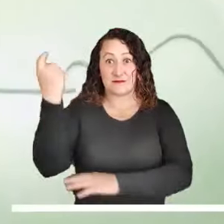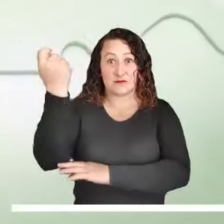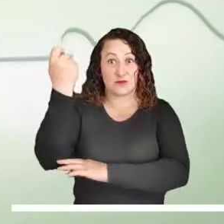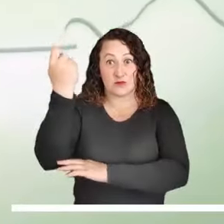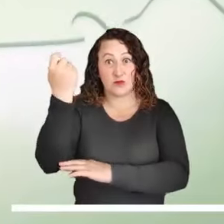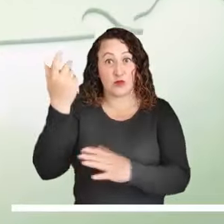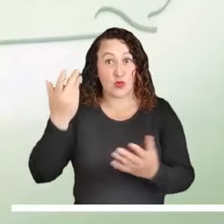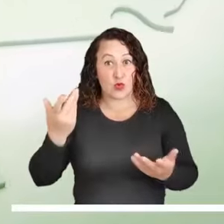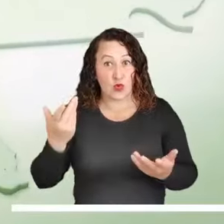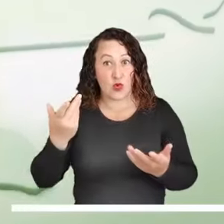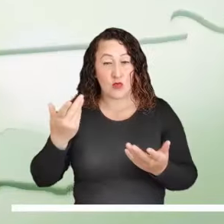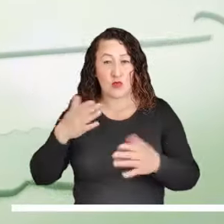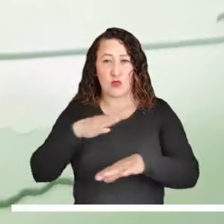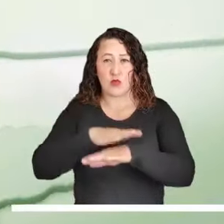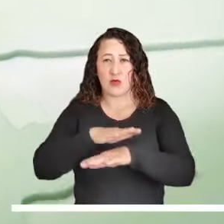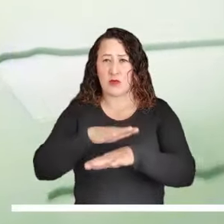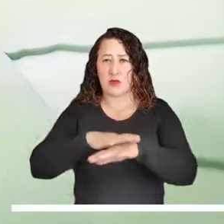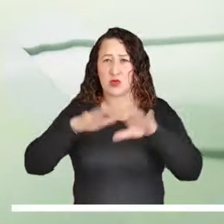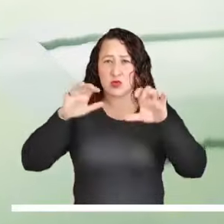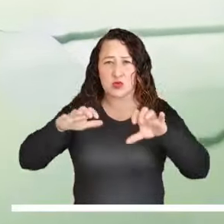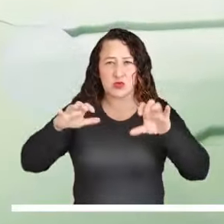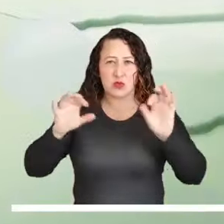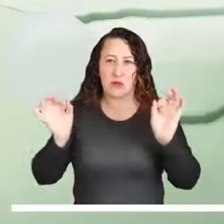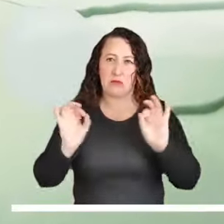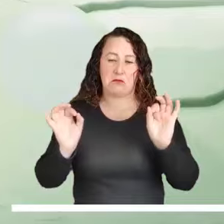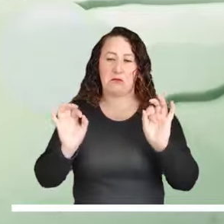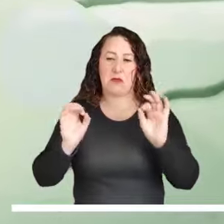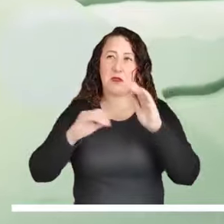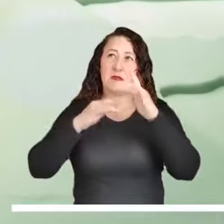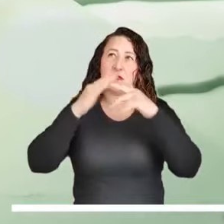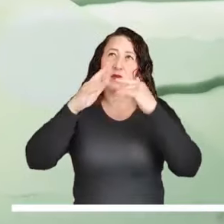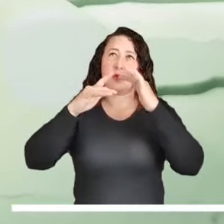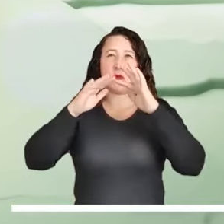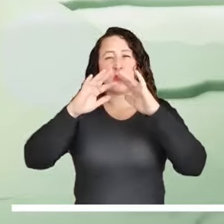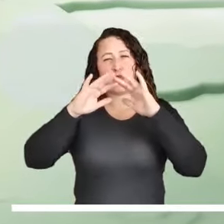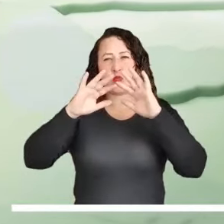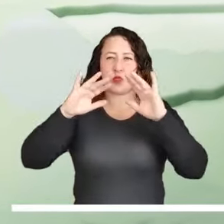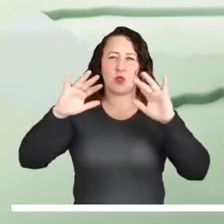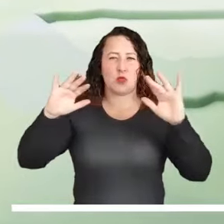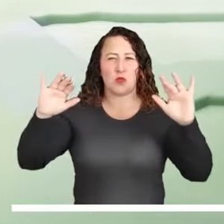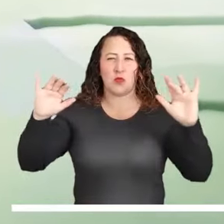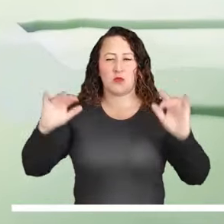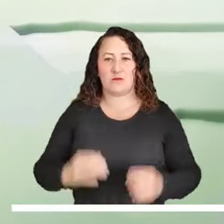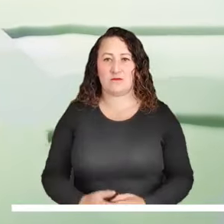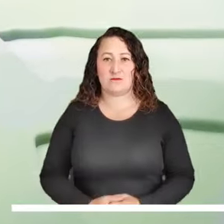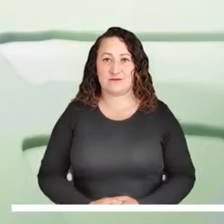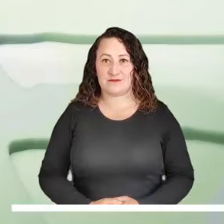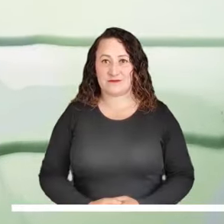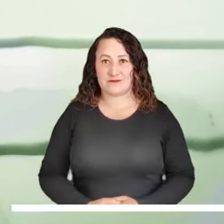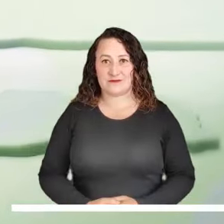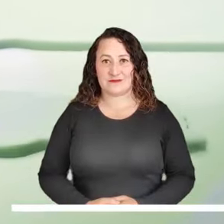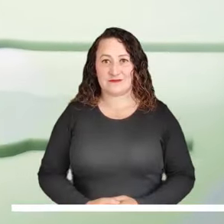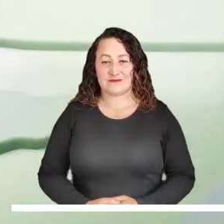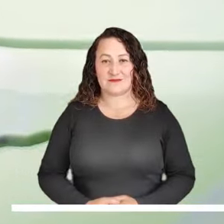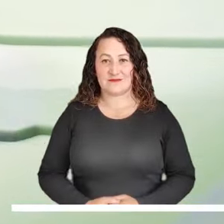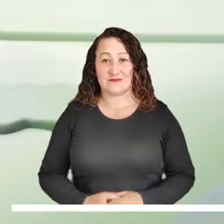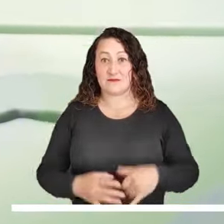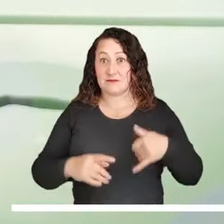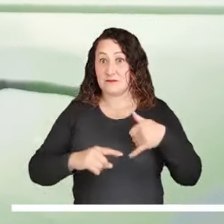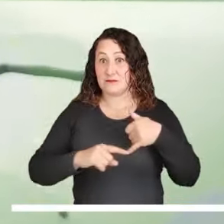Los llanos orientales reciben una tarde sin precipitaciones y con un cielo entre despejado y parcialmente nublado.